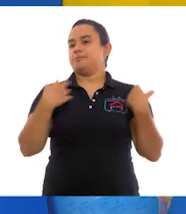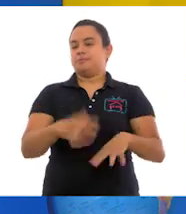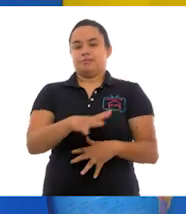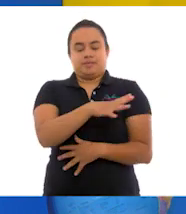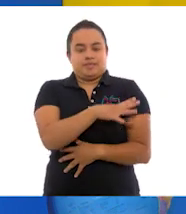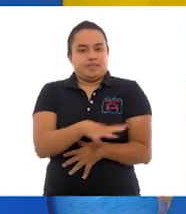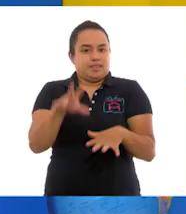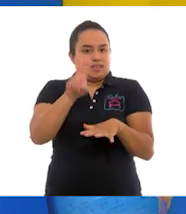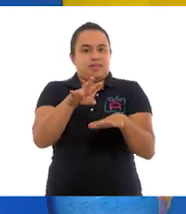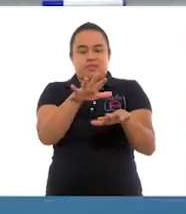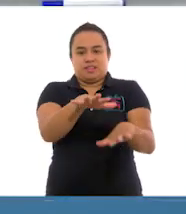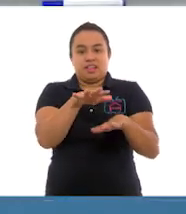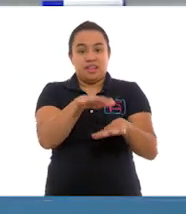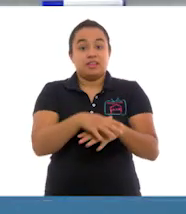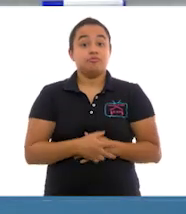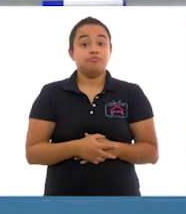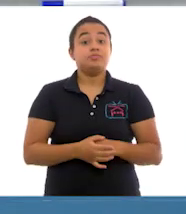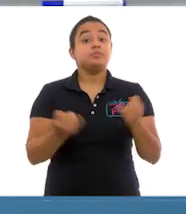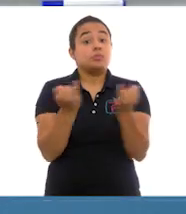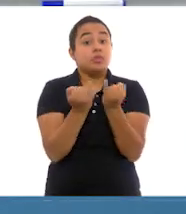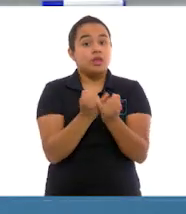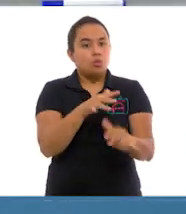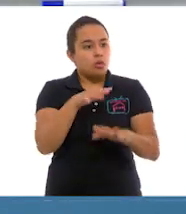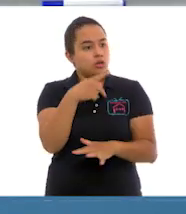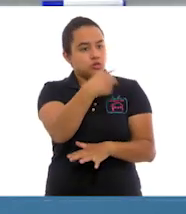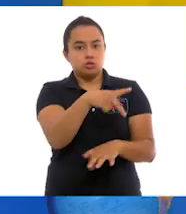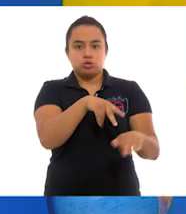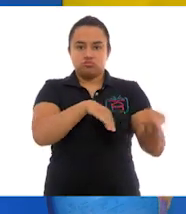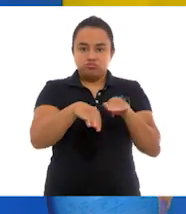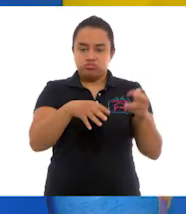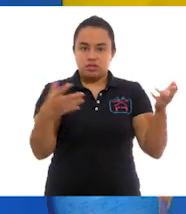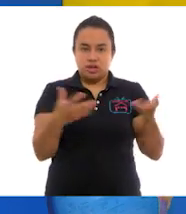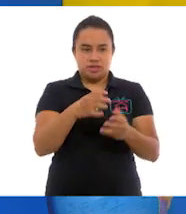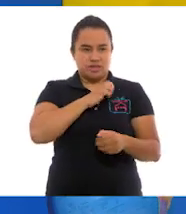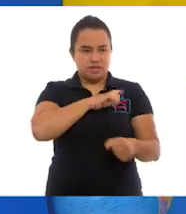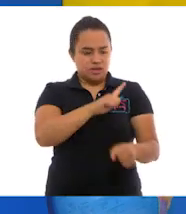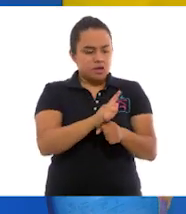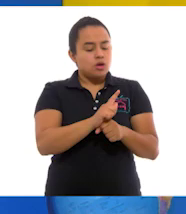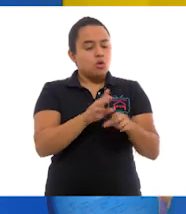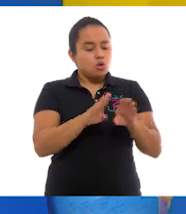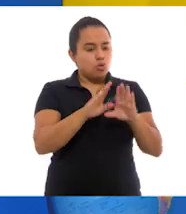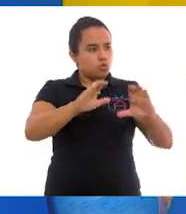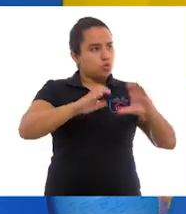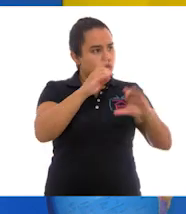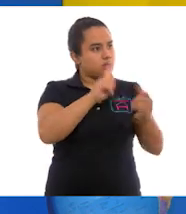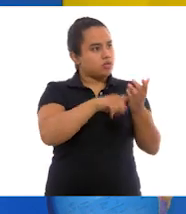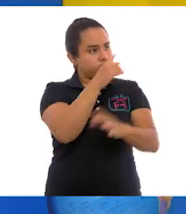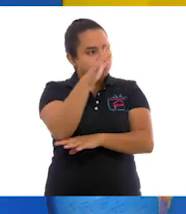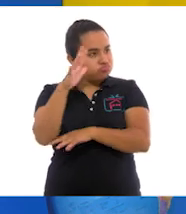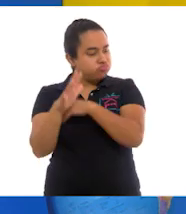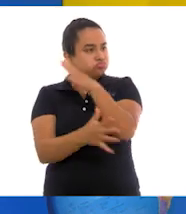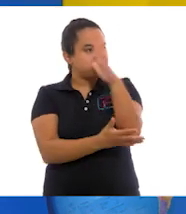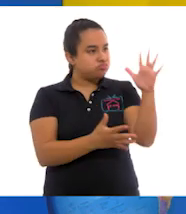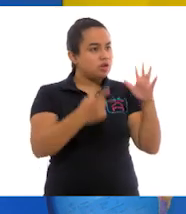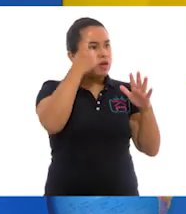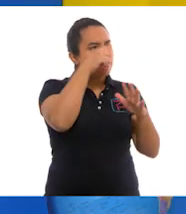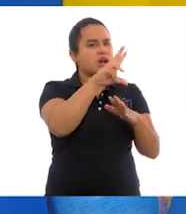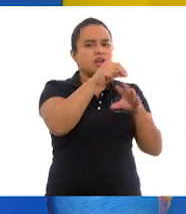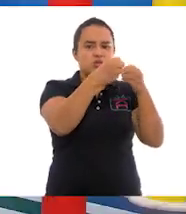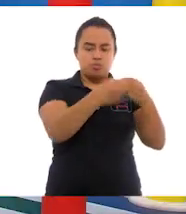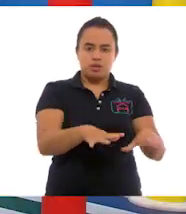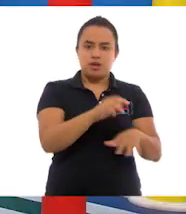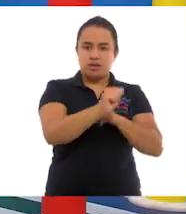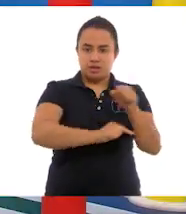impresionante, ¿no? Y es muy impresionante también la labor que realizan los especialistas en el cuidado del ambiente para evitar la pérdida de especies.